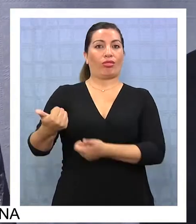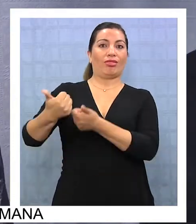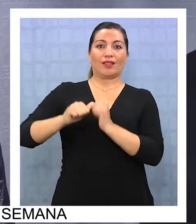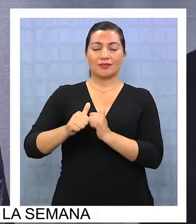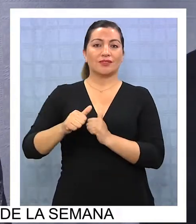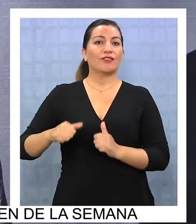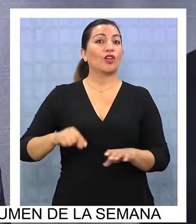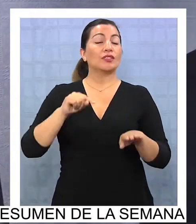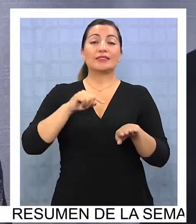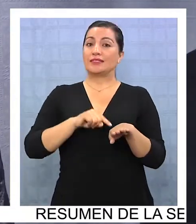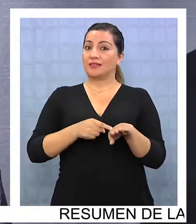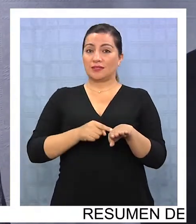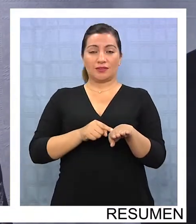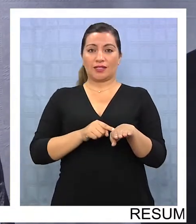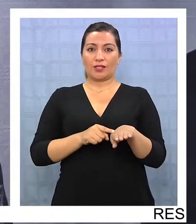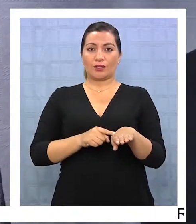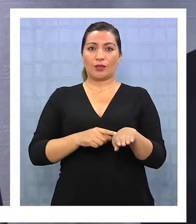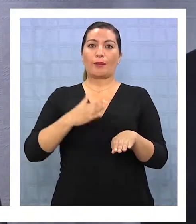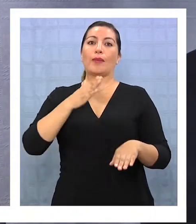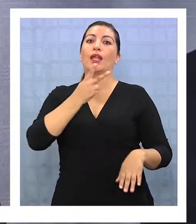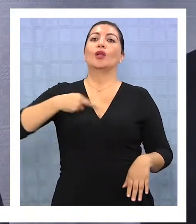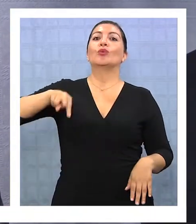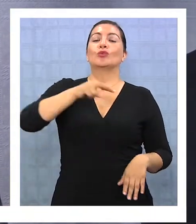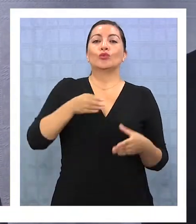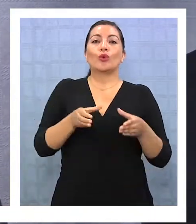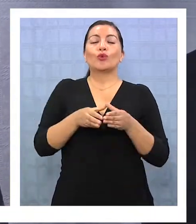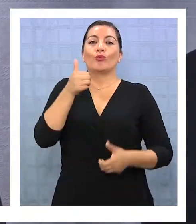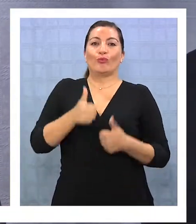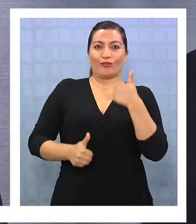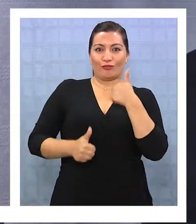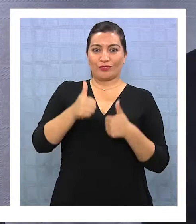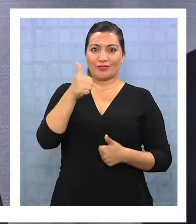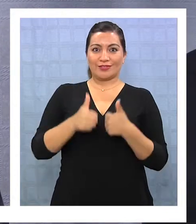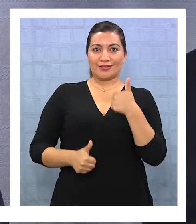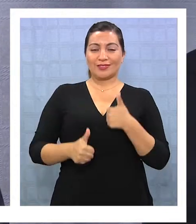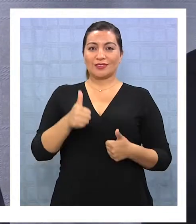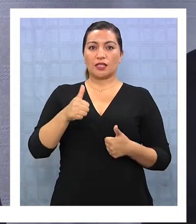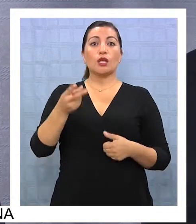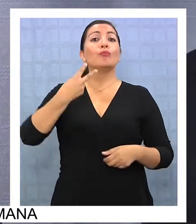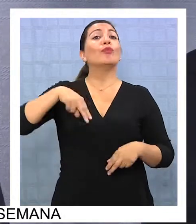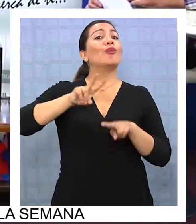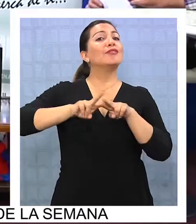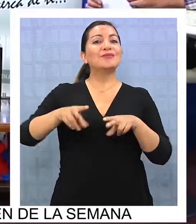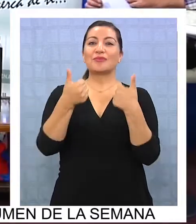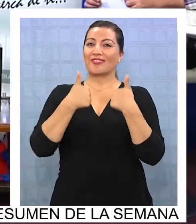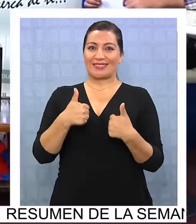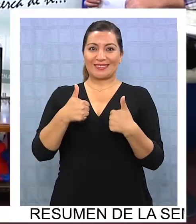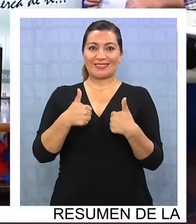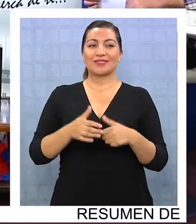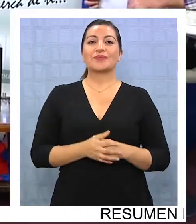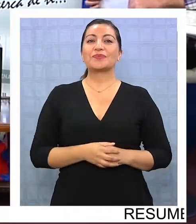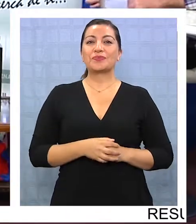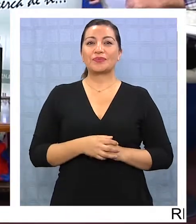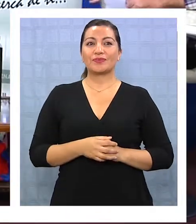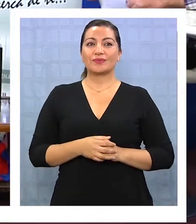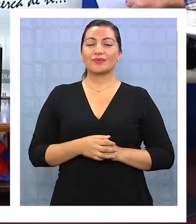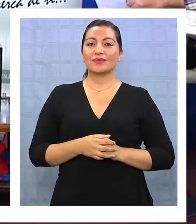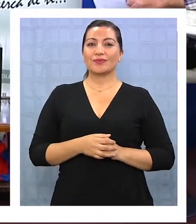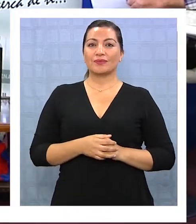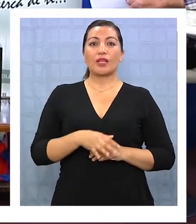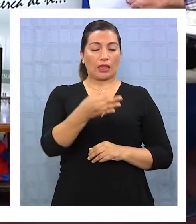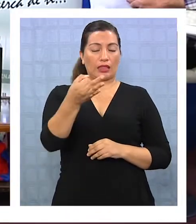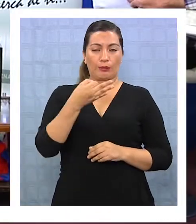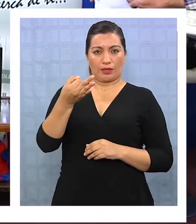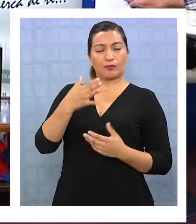un desafío también técnico para nuestros profesionales que lo hacemos bien, digamos. Ministra,